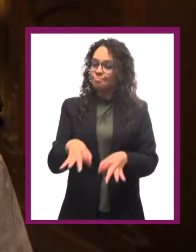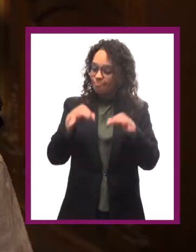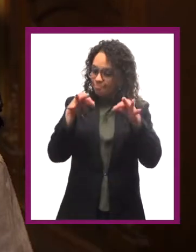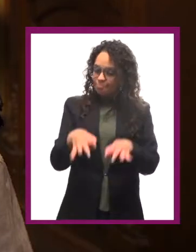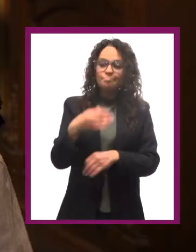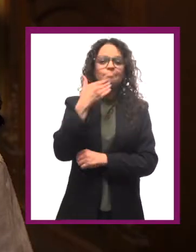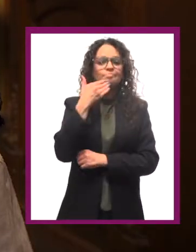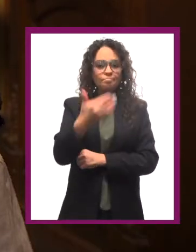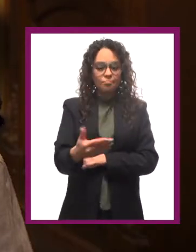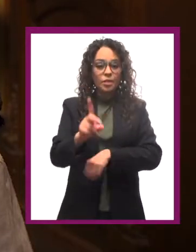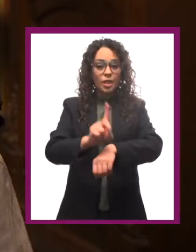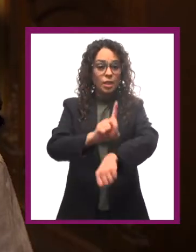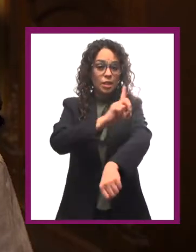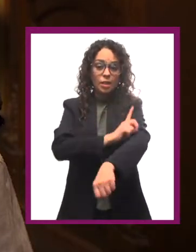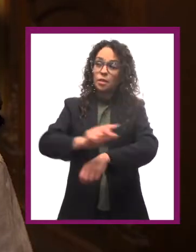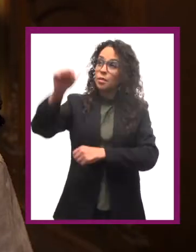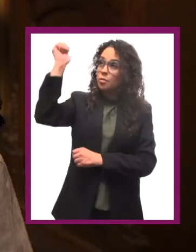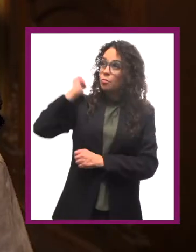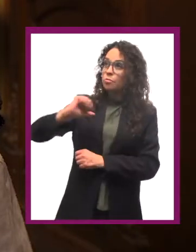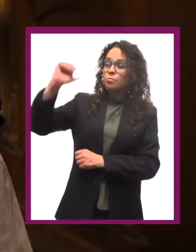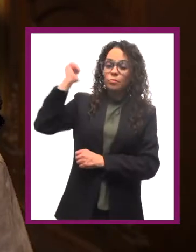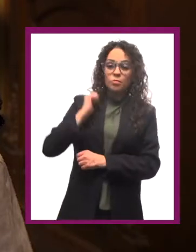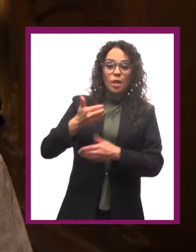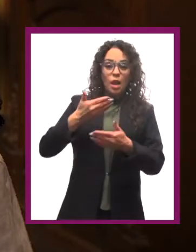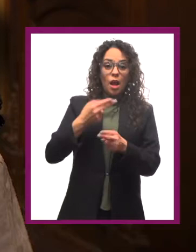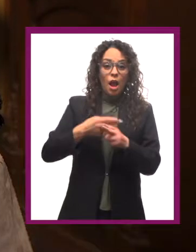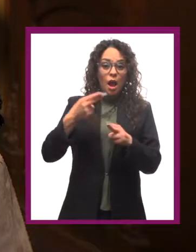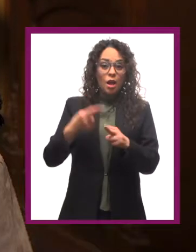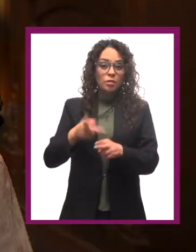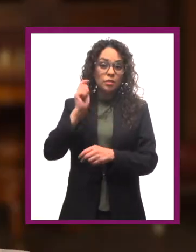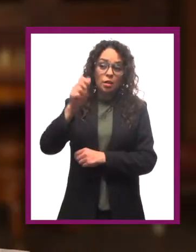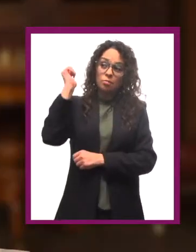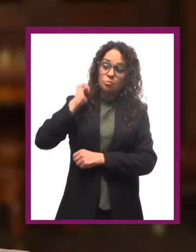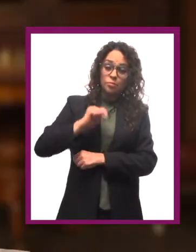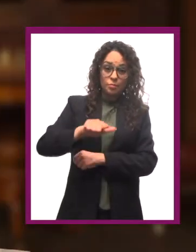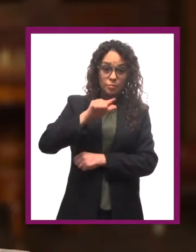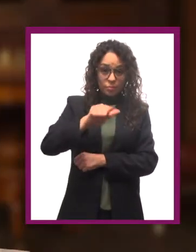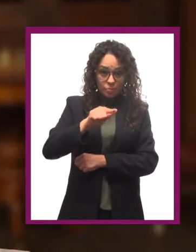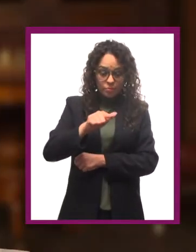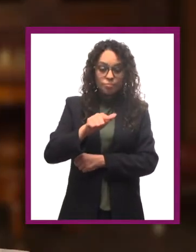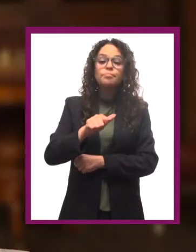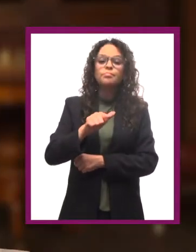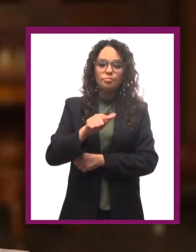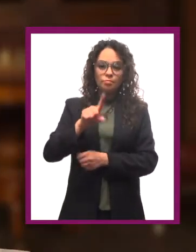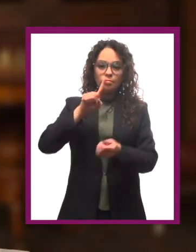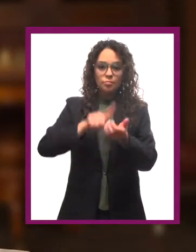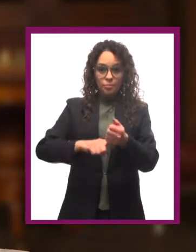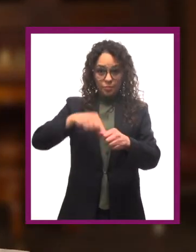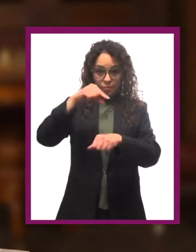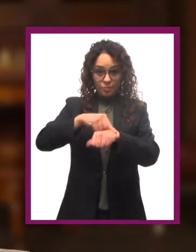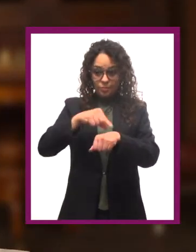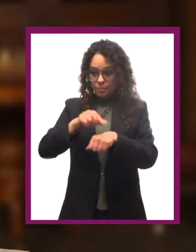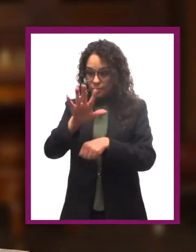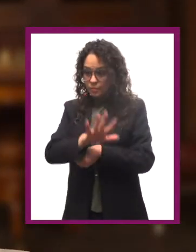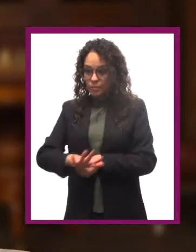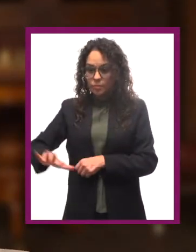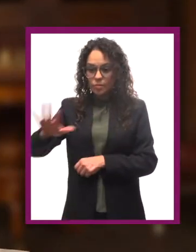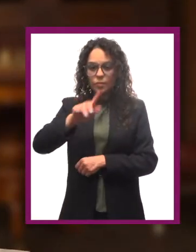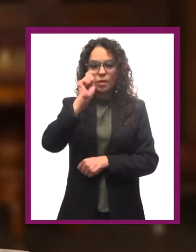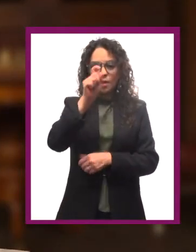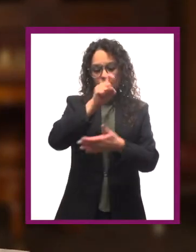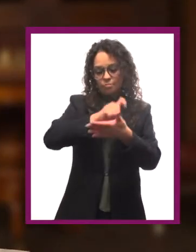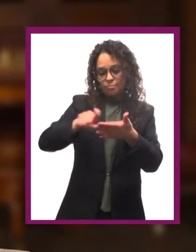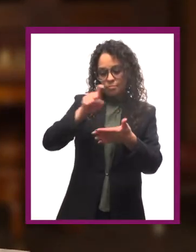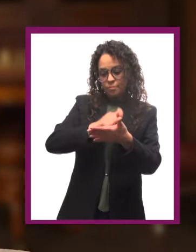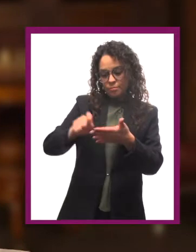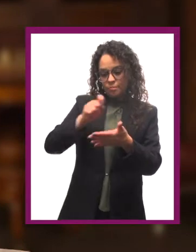sí, así es, es correcto. Desde la antigüedad clásica y hasta el siglo XVII, la medicina occidental estaba